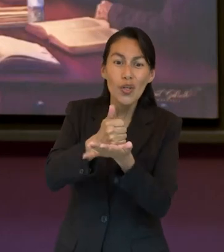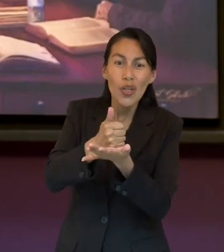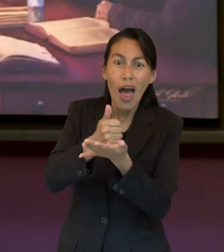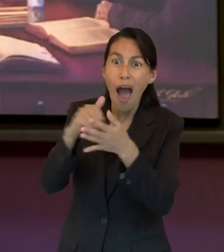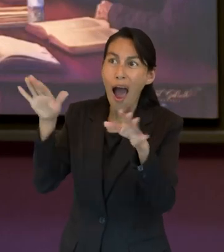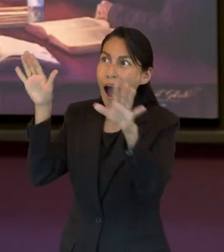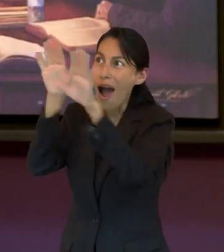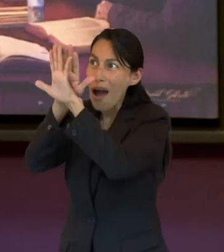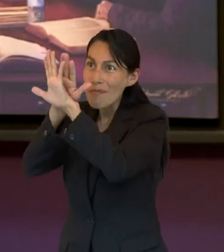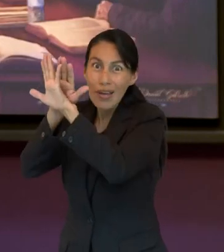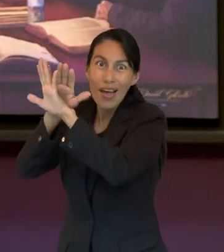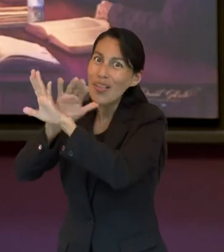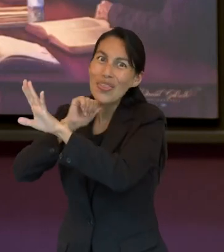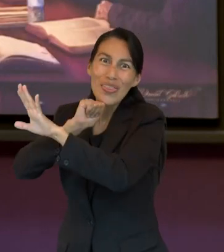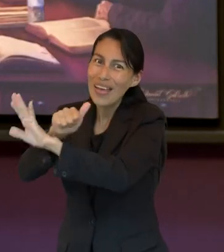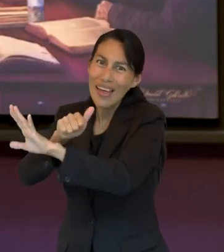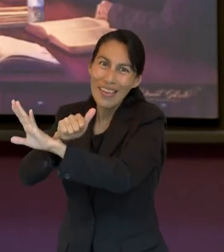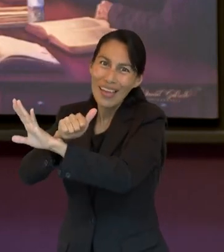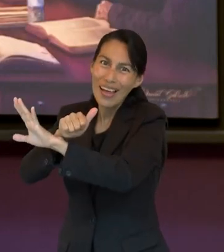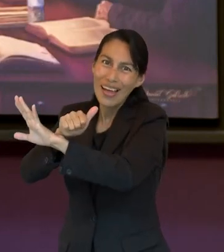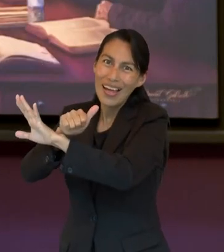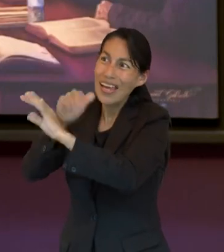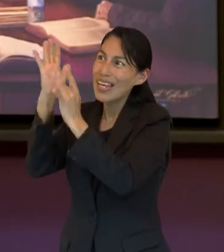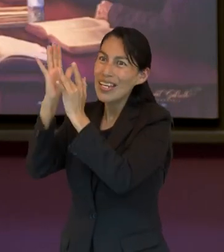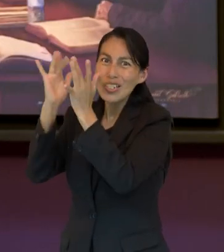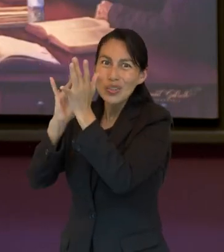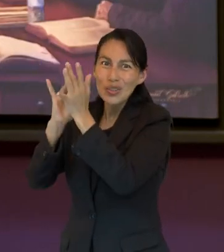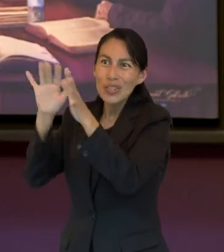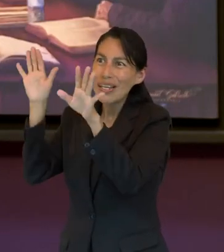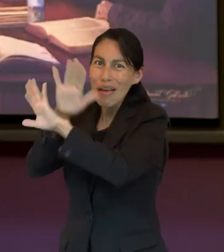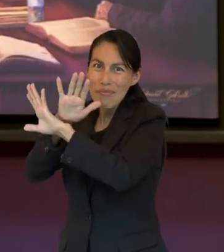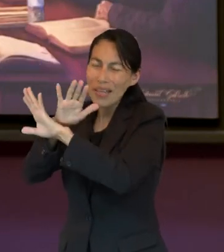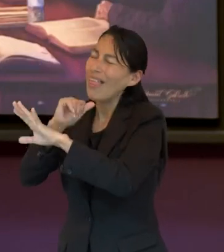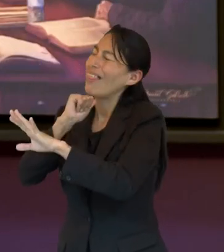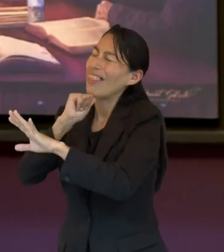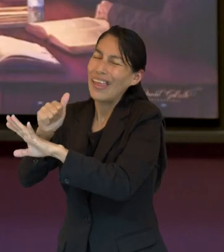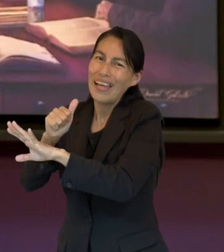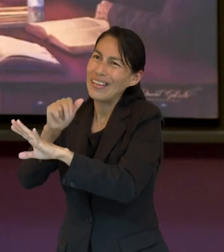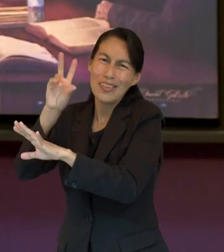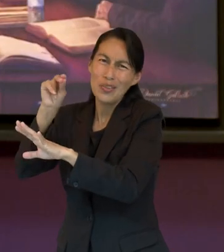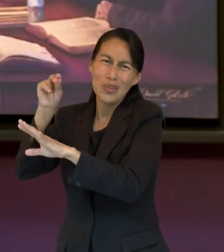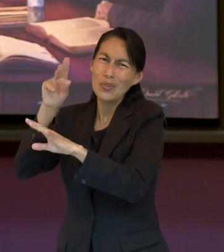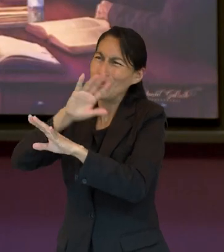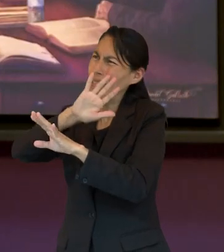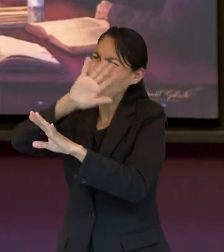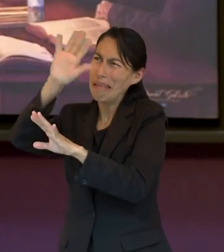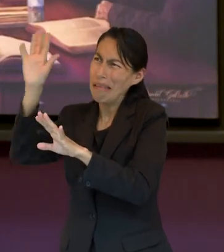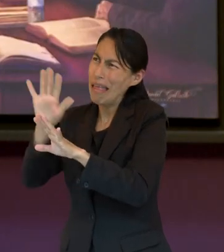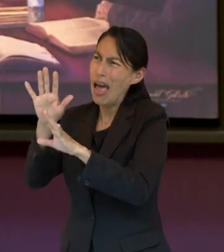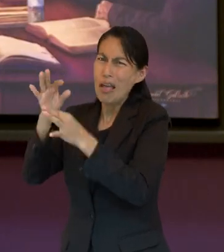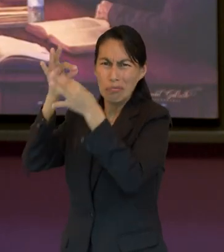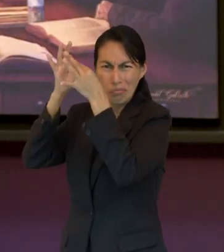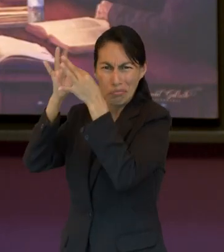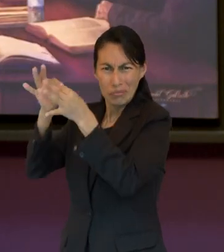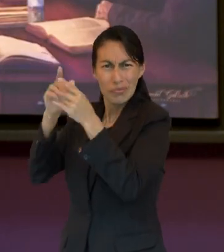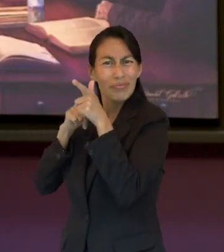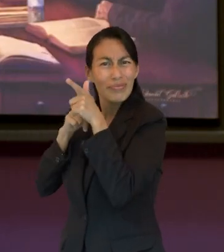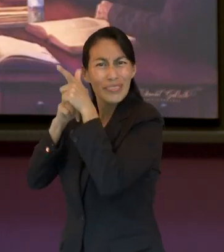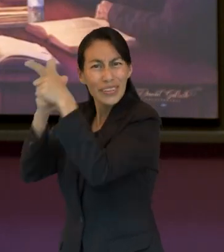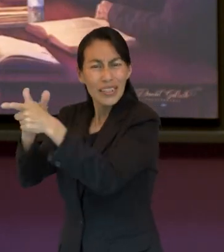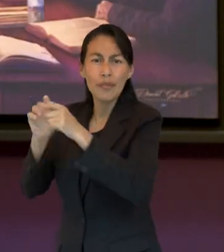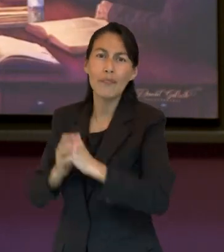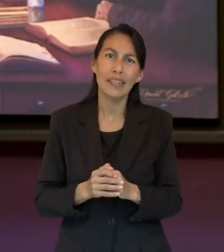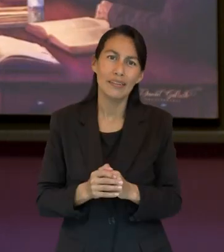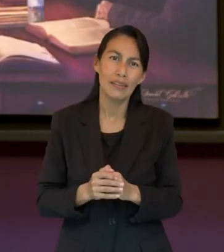misma ciudad es inconmovible porque Jesús es inconmovible de acuerdo a lo que